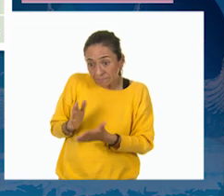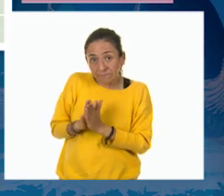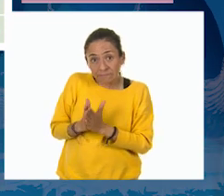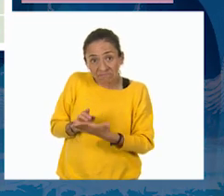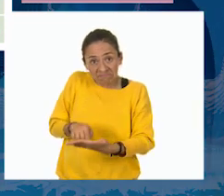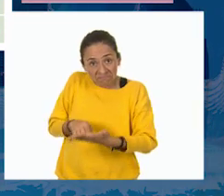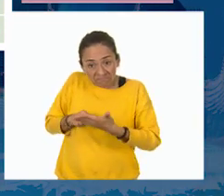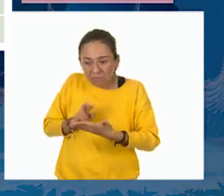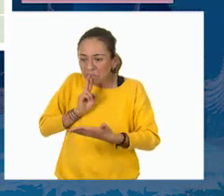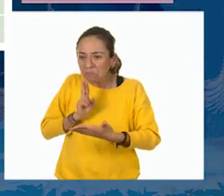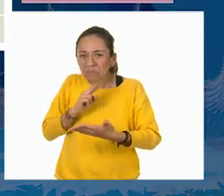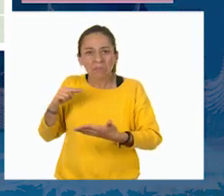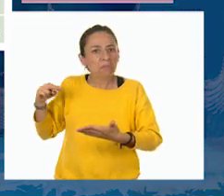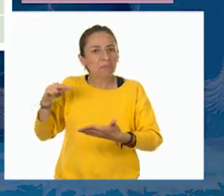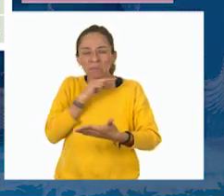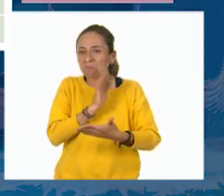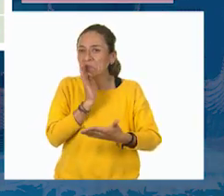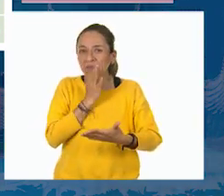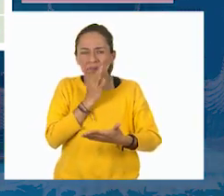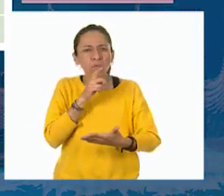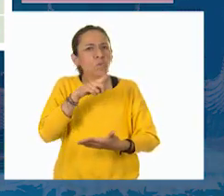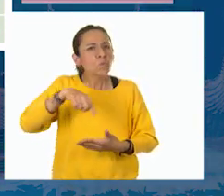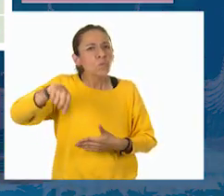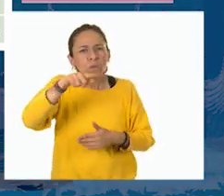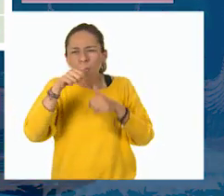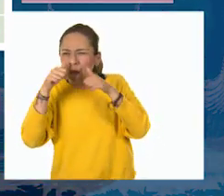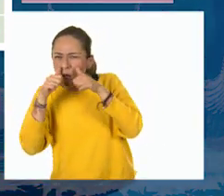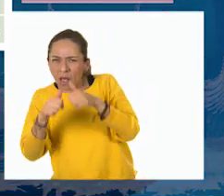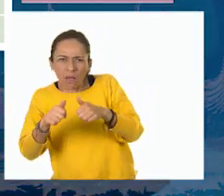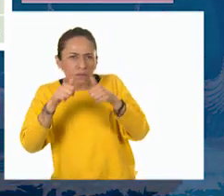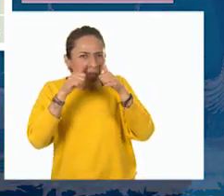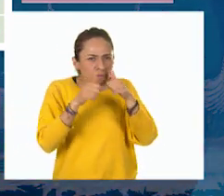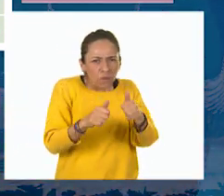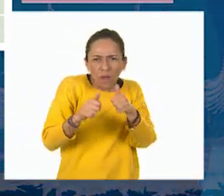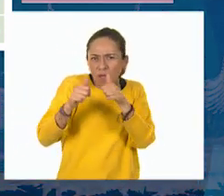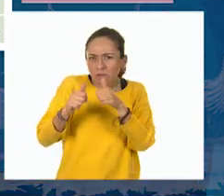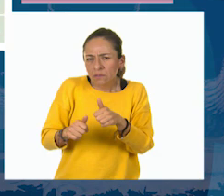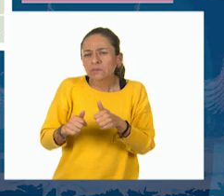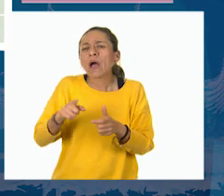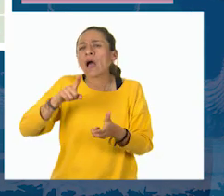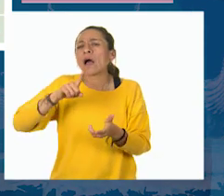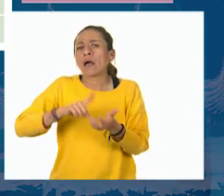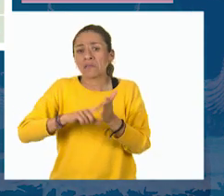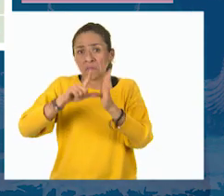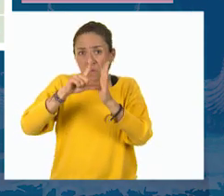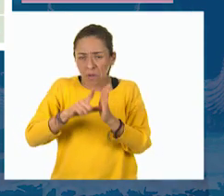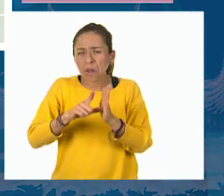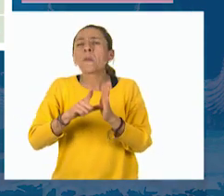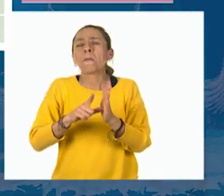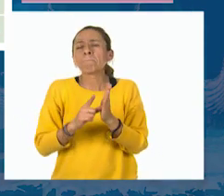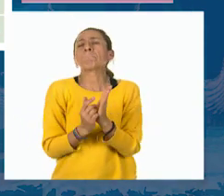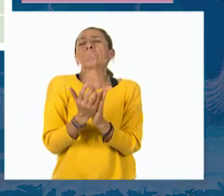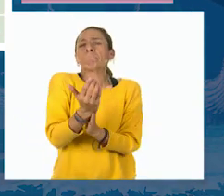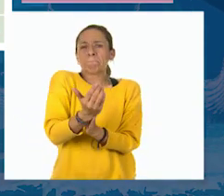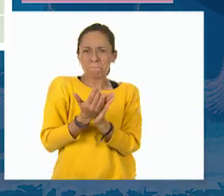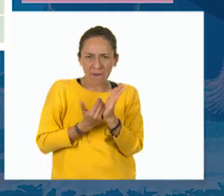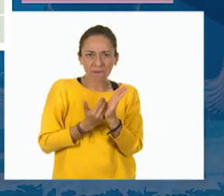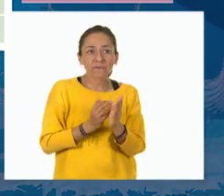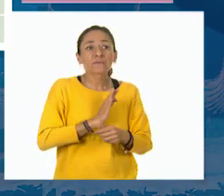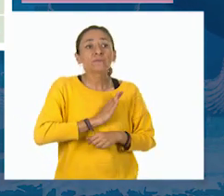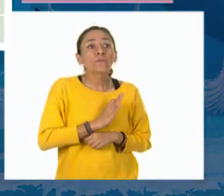Escuchen con atención, para expresar las capacidades más pequeñas que el litro, utilizamos los